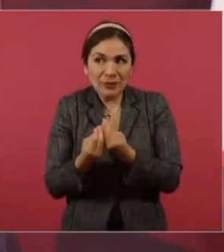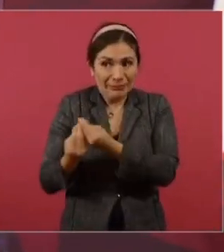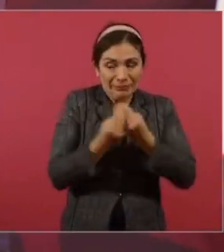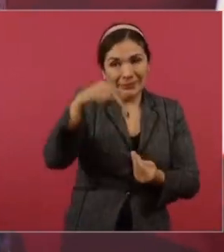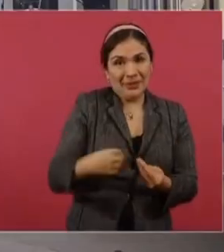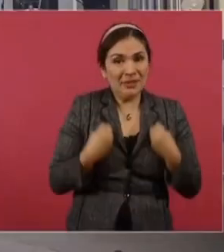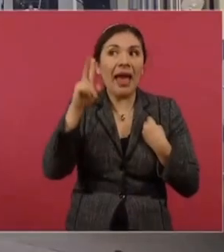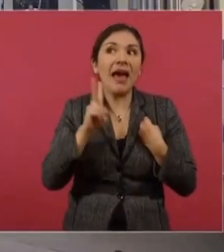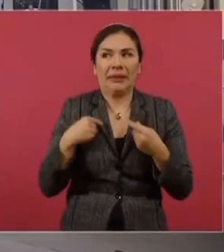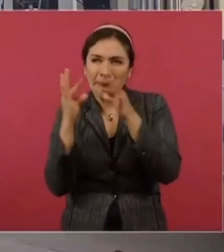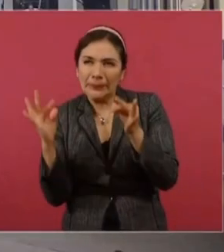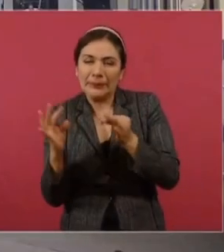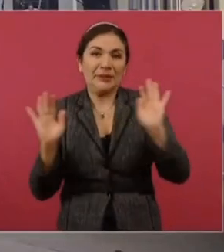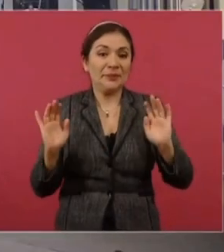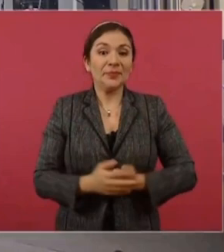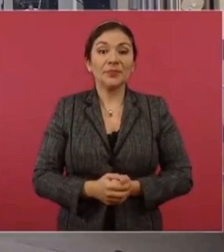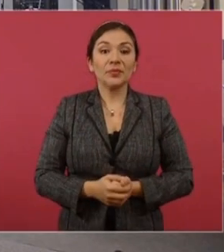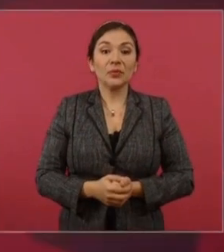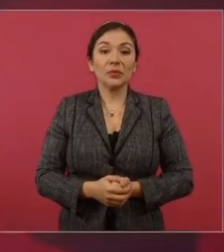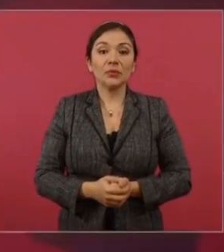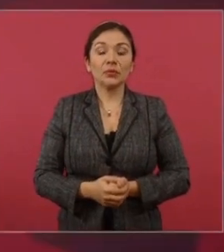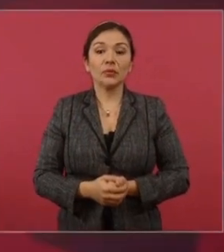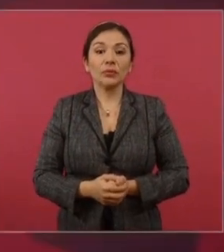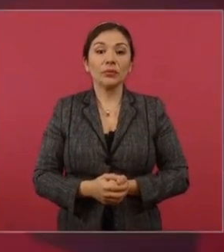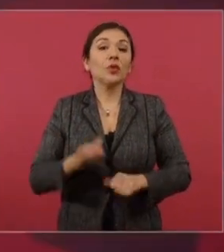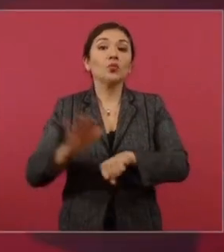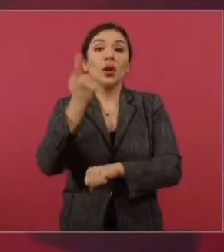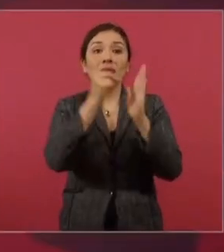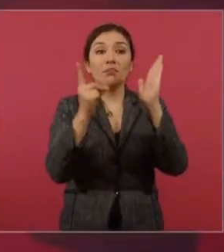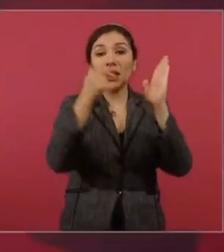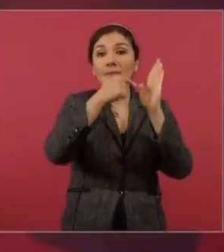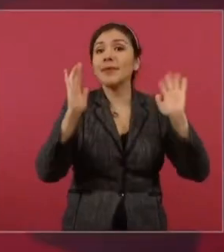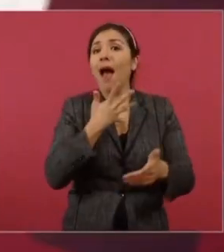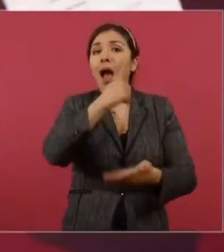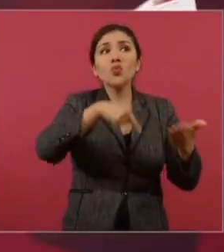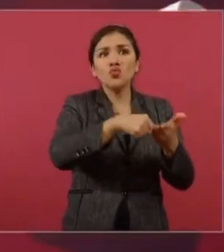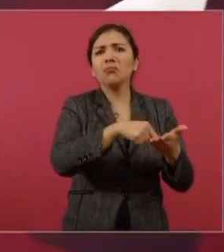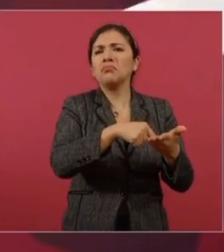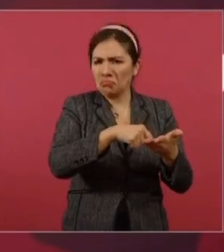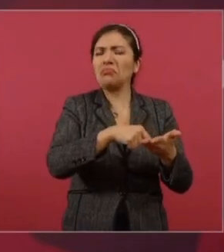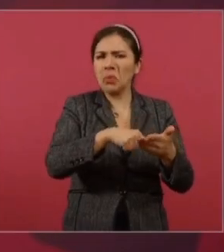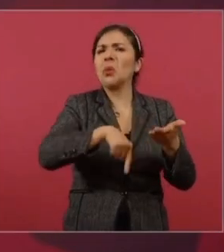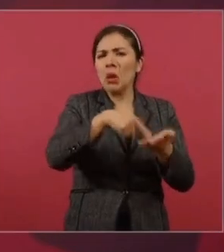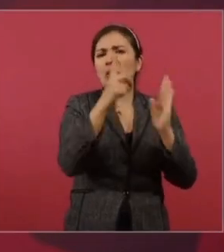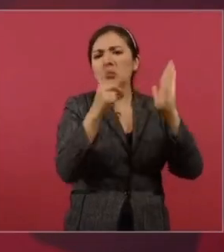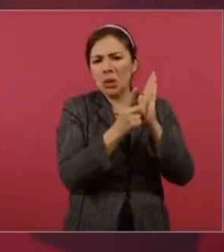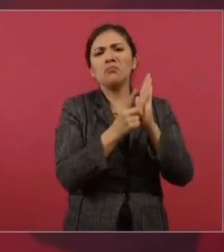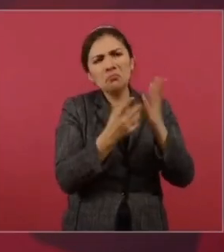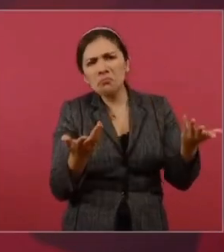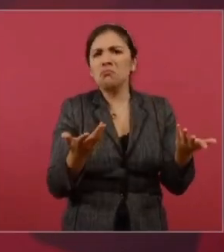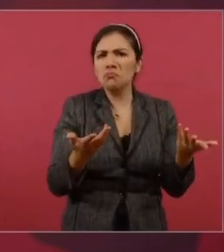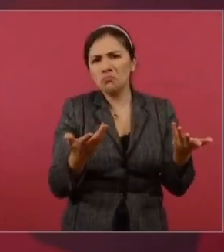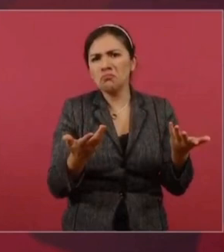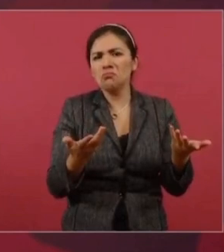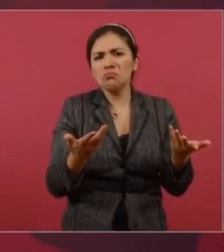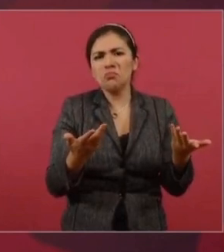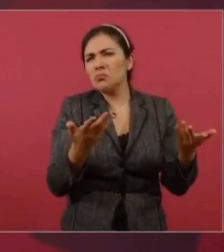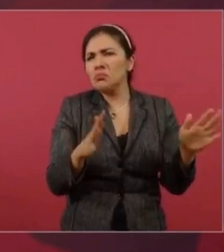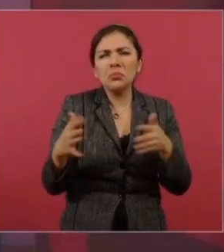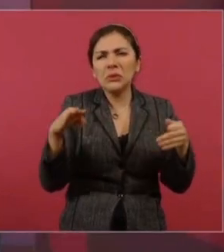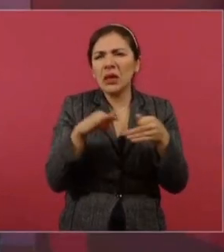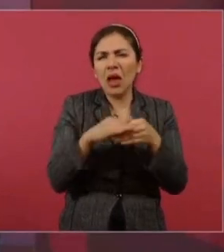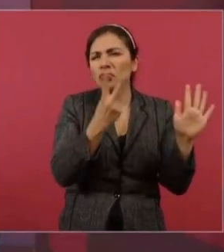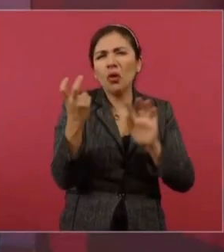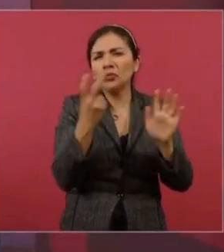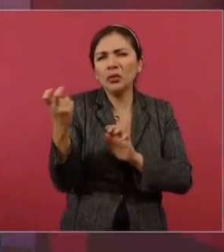porque ya estaba el departamento. Y es un departamento, pues, no sé, debe de ser 200